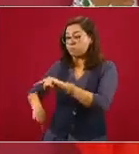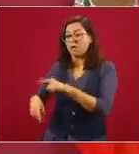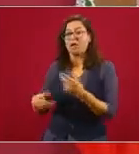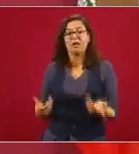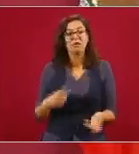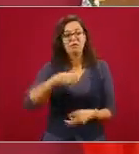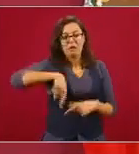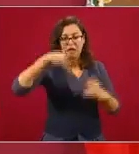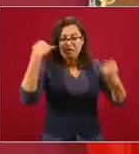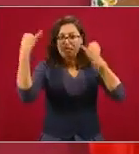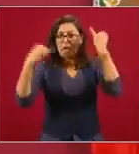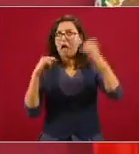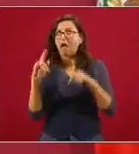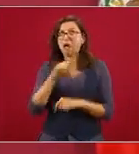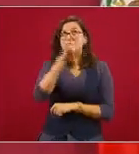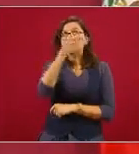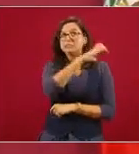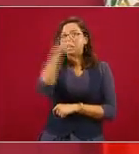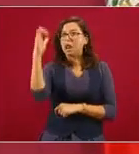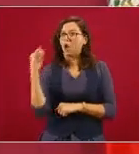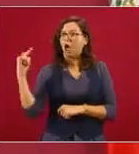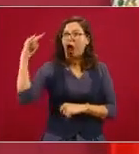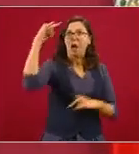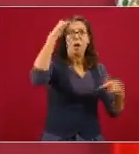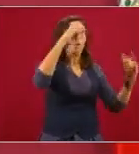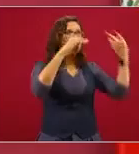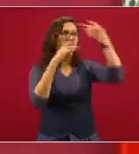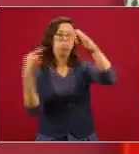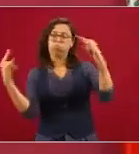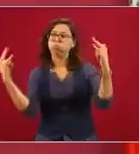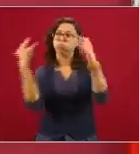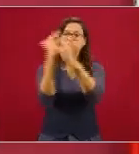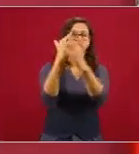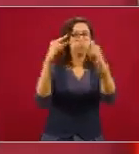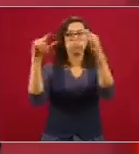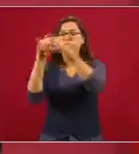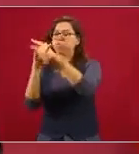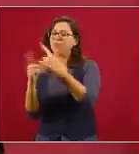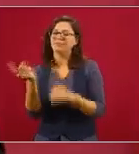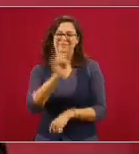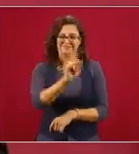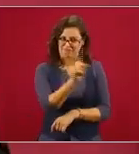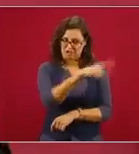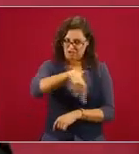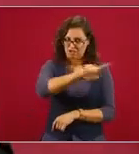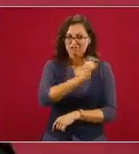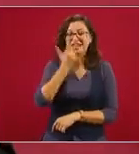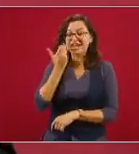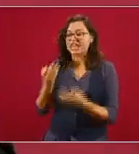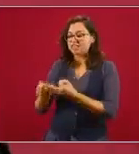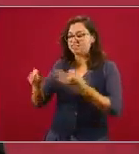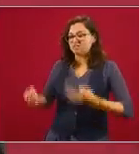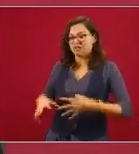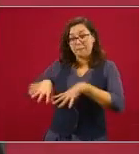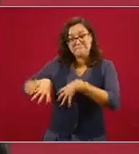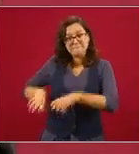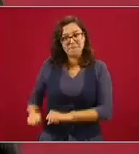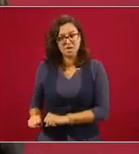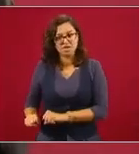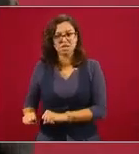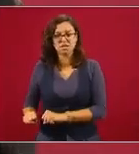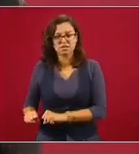Inventaron eso porque querían quedarse con los terrenos o querían